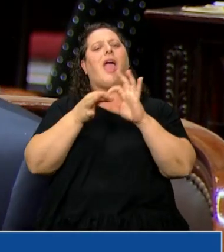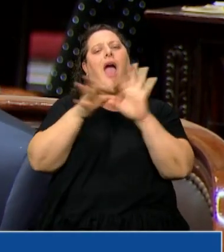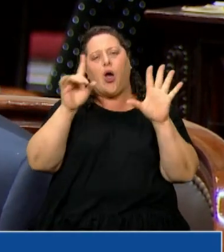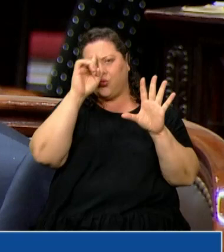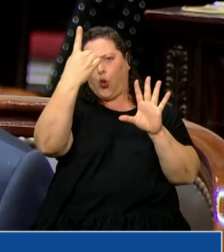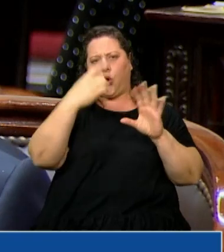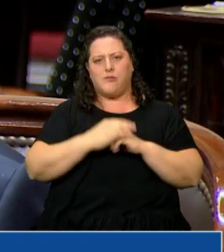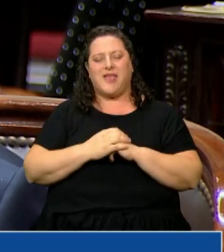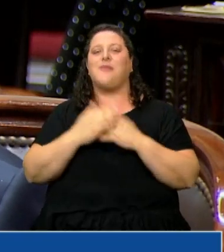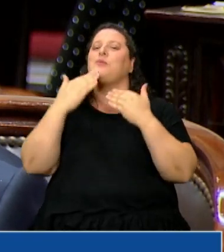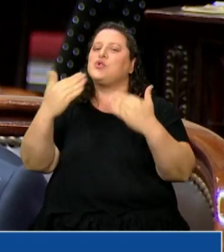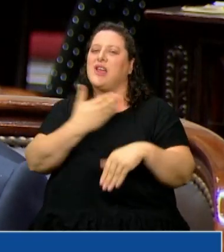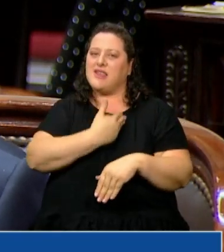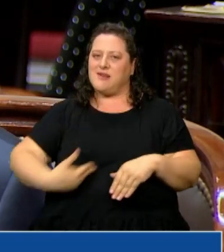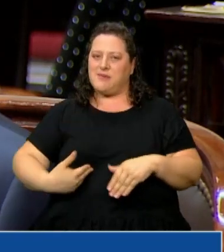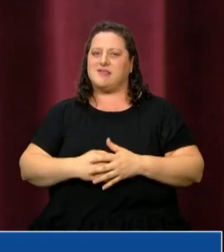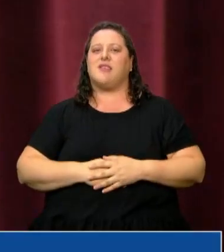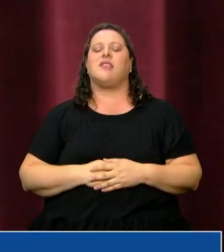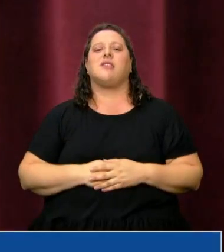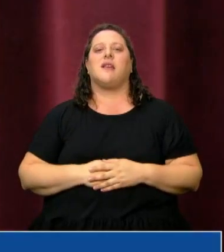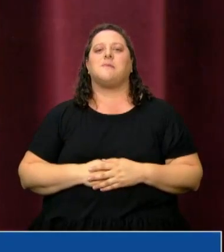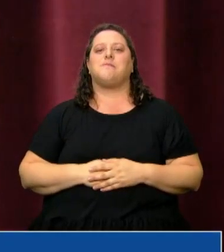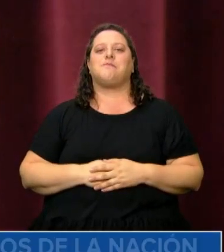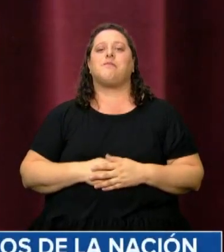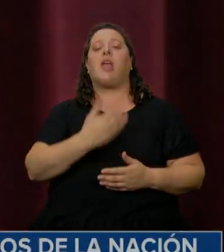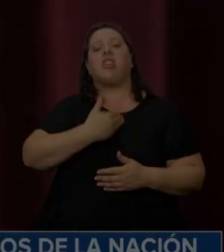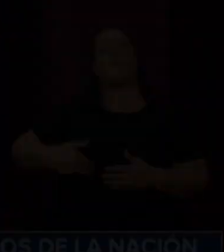organismo. Muchas gracias, señora Presidenta. Gracias, diputado Estevez.